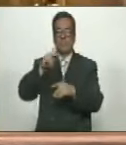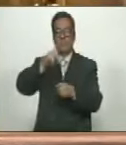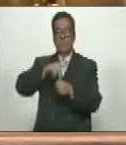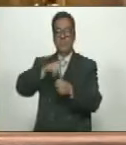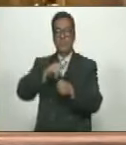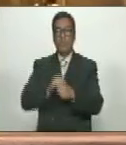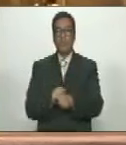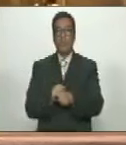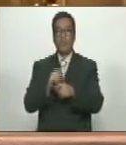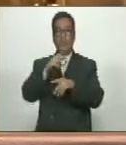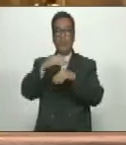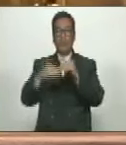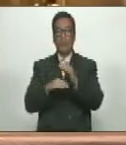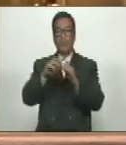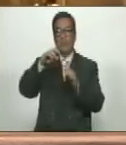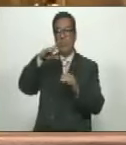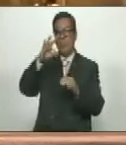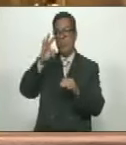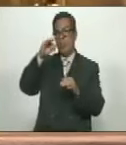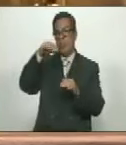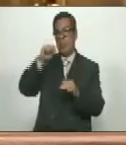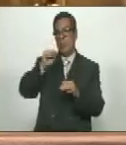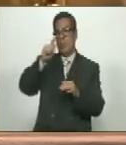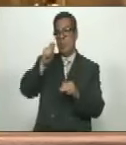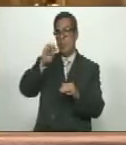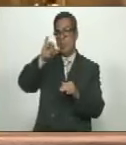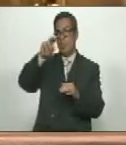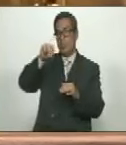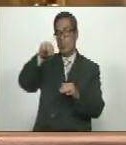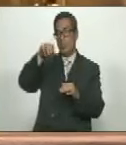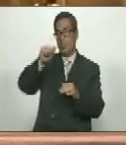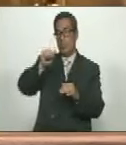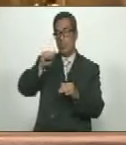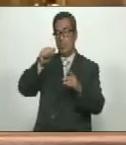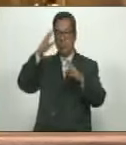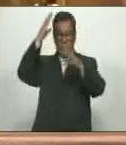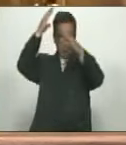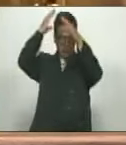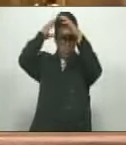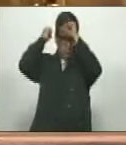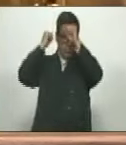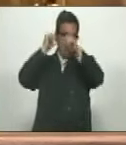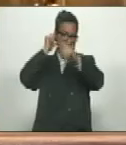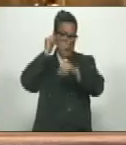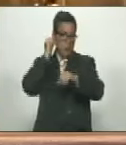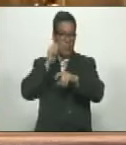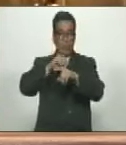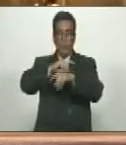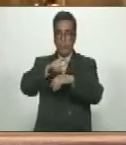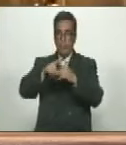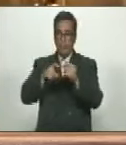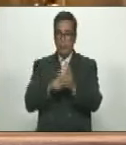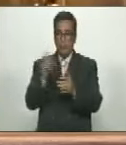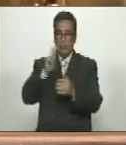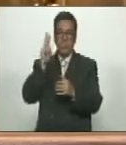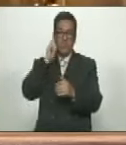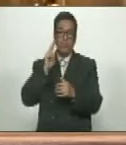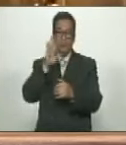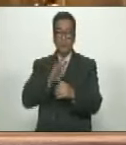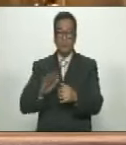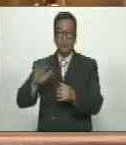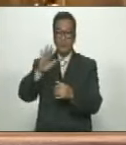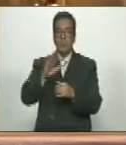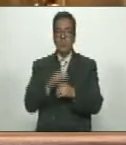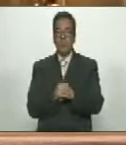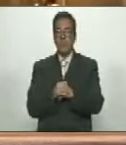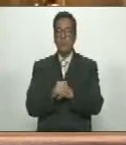Paraguay, y a la ciudadana Fátima Yesenia Fernández Juárez, como embajadora extraordinaria y plenipotenciaria de la República Bolivariana